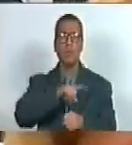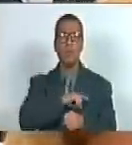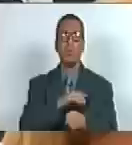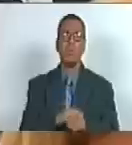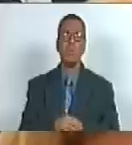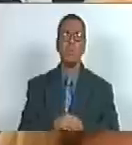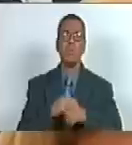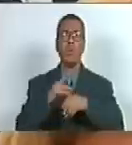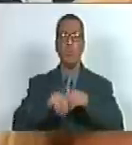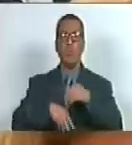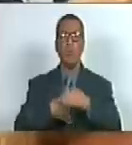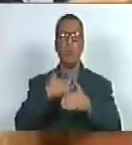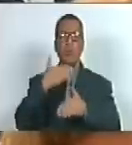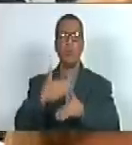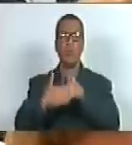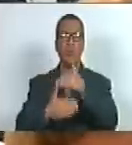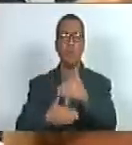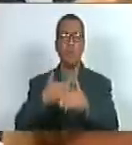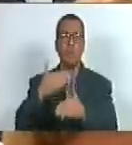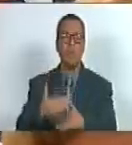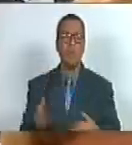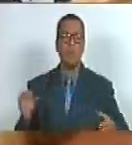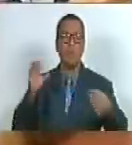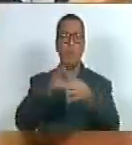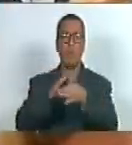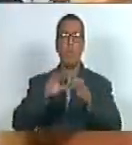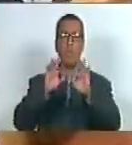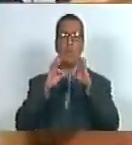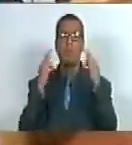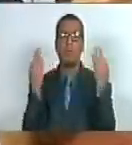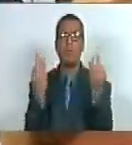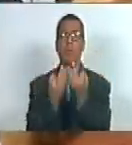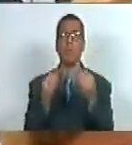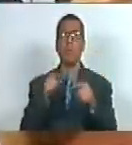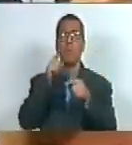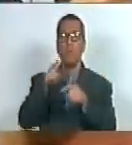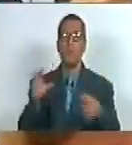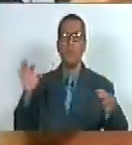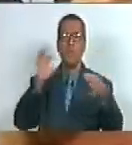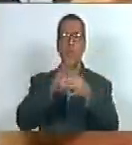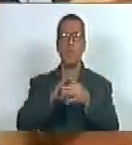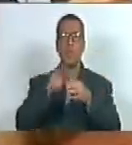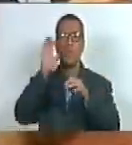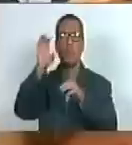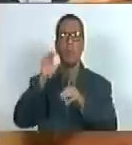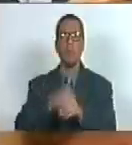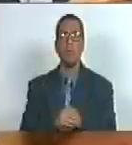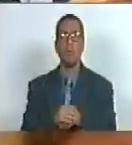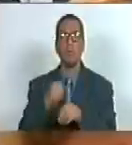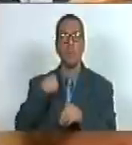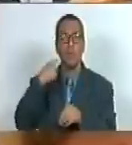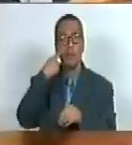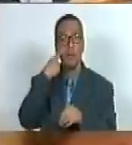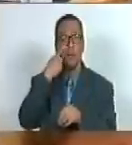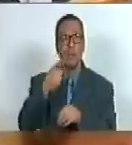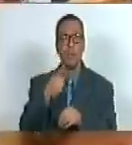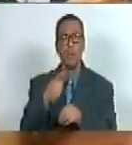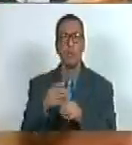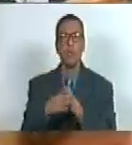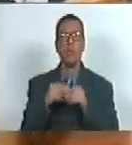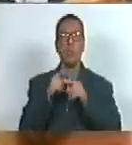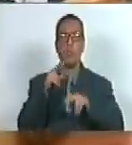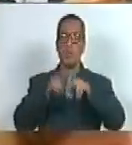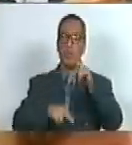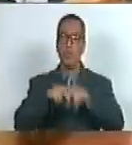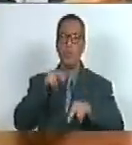avanzar en esa unidad familiar en esa unidad de país y que veamos lo que estamos